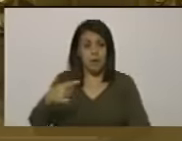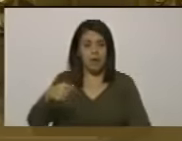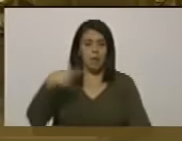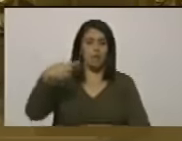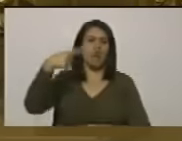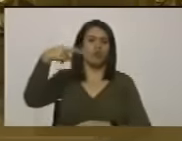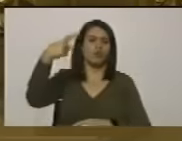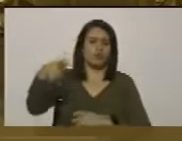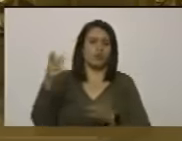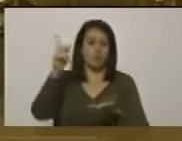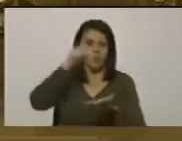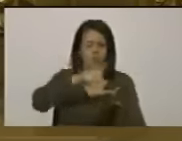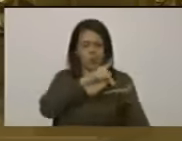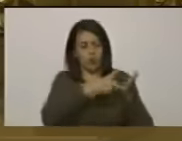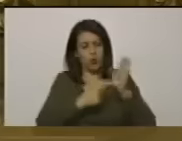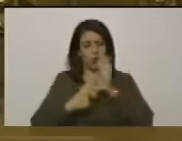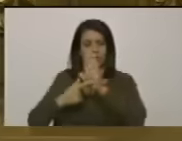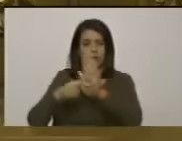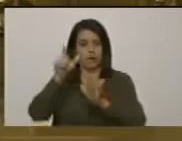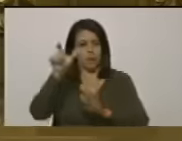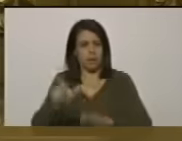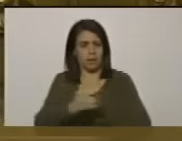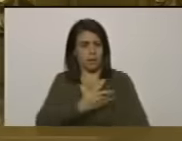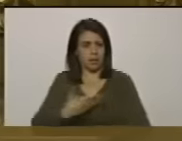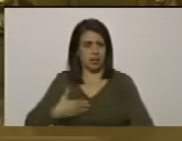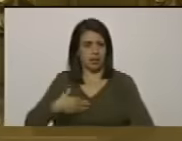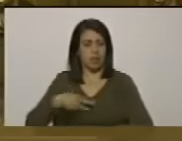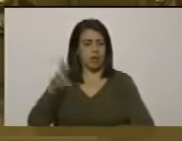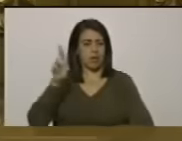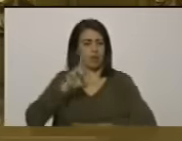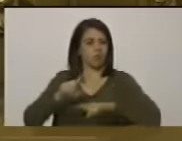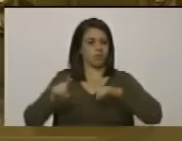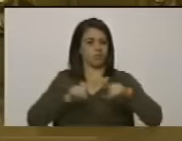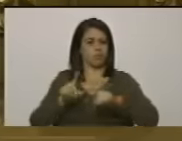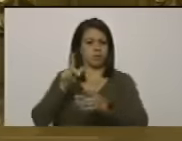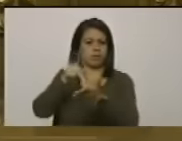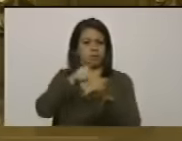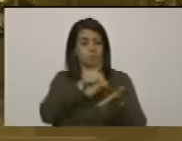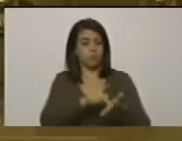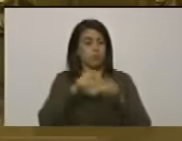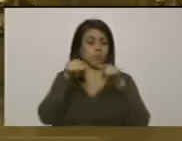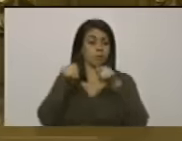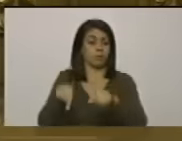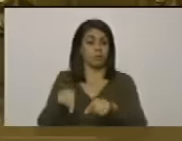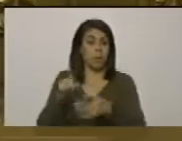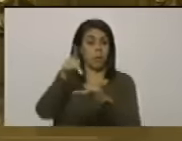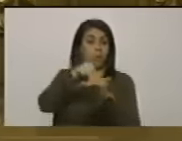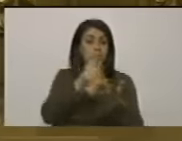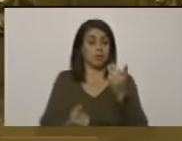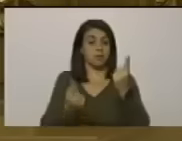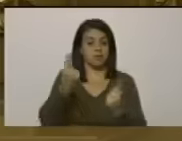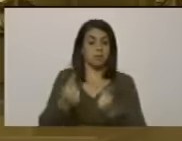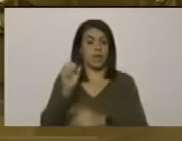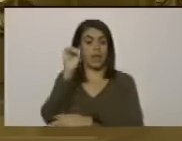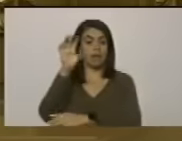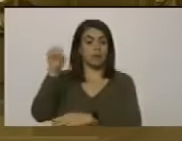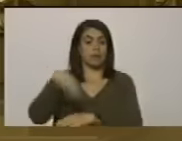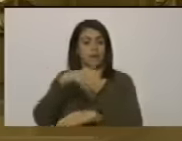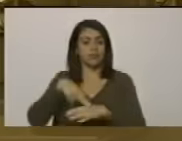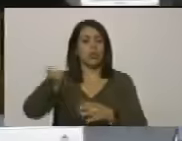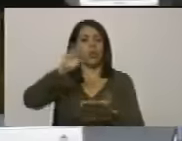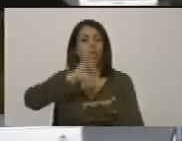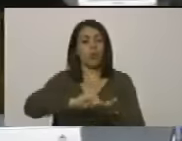vengan a presentarse como presidente de la república a presentarse como candidatos a esta asamblea nacional